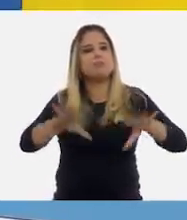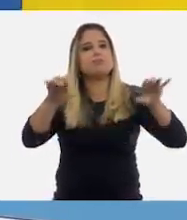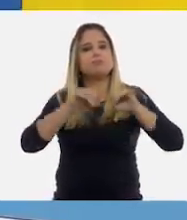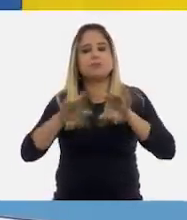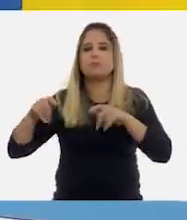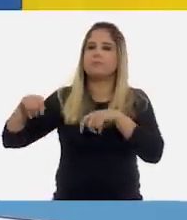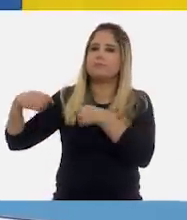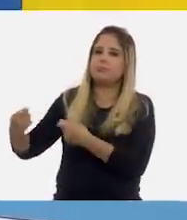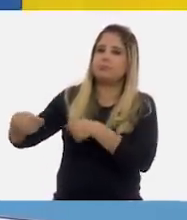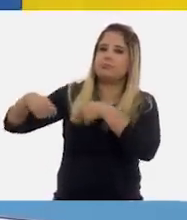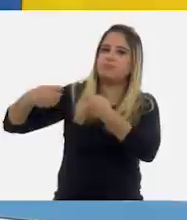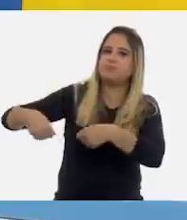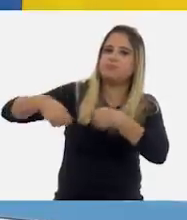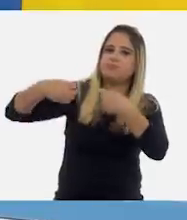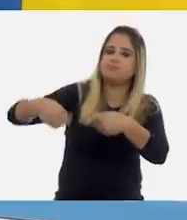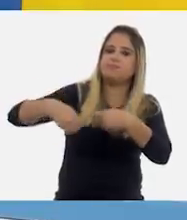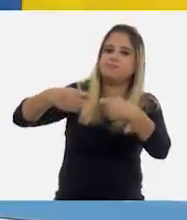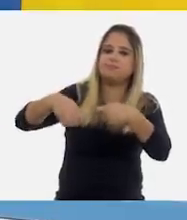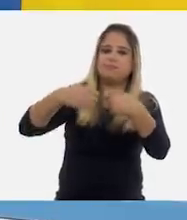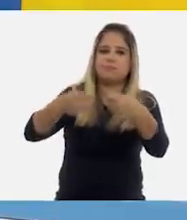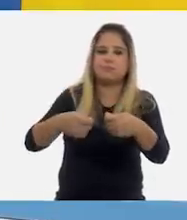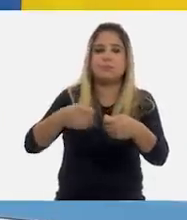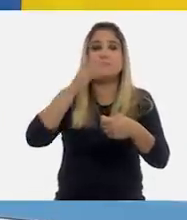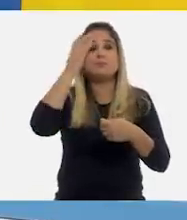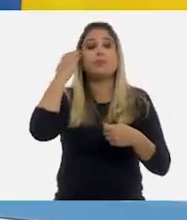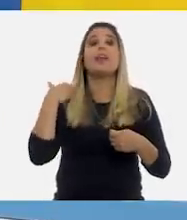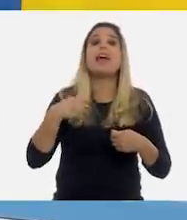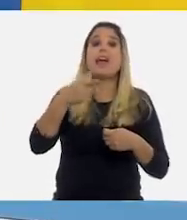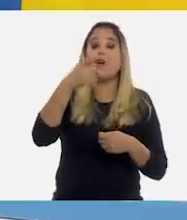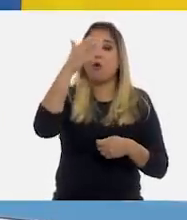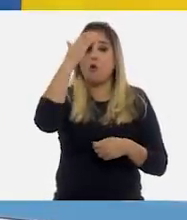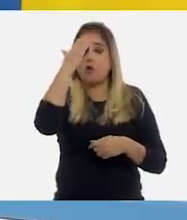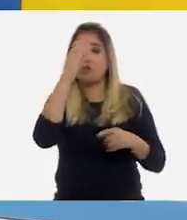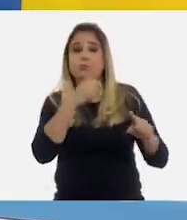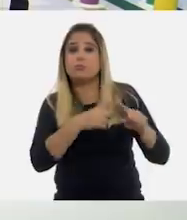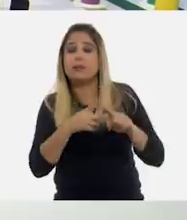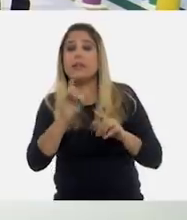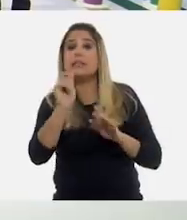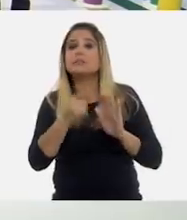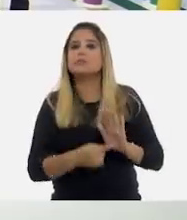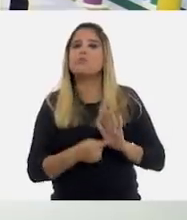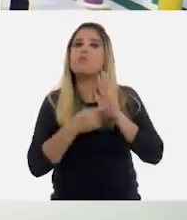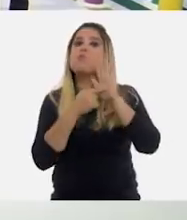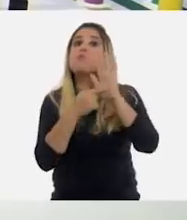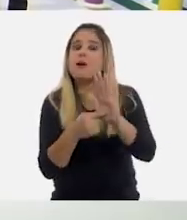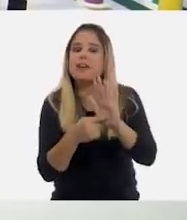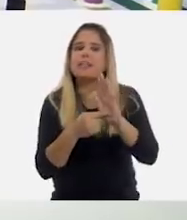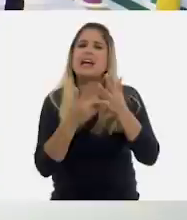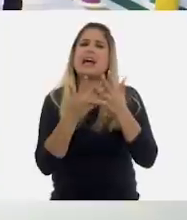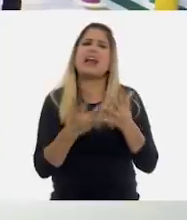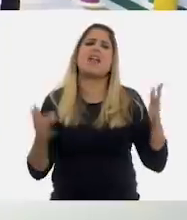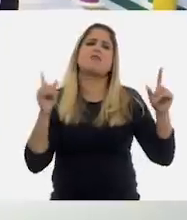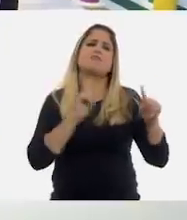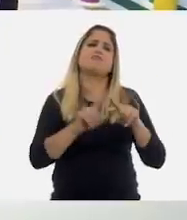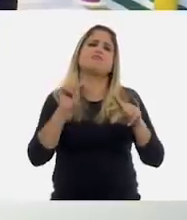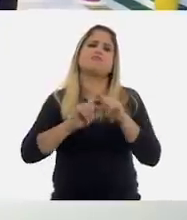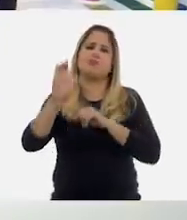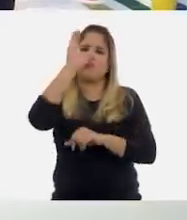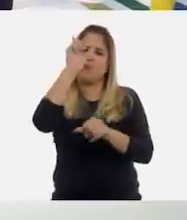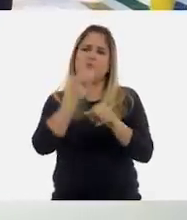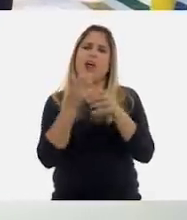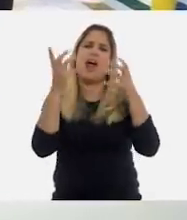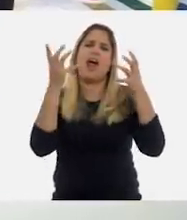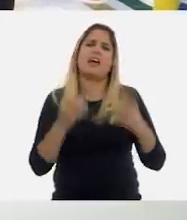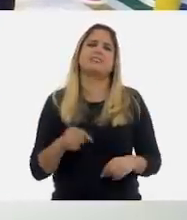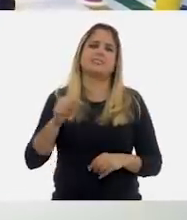generación en generación y estos conocimientos son una muestra más de la gran diversidad cultural que tenemos